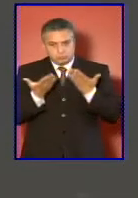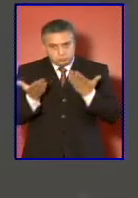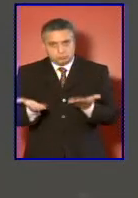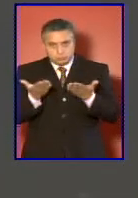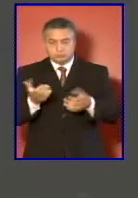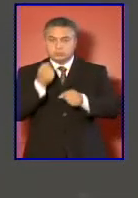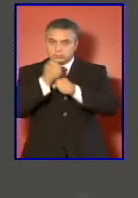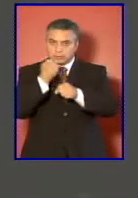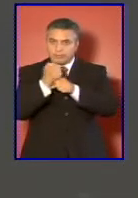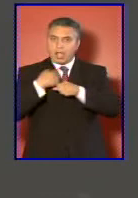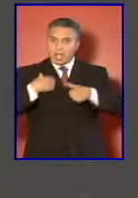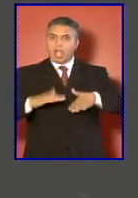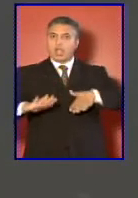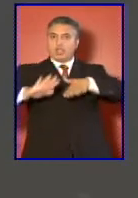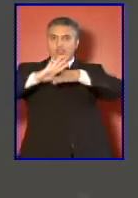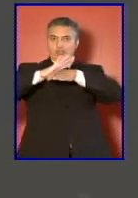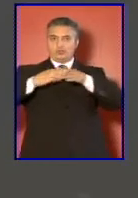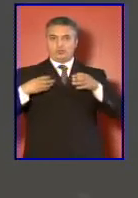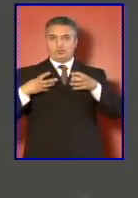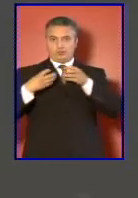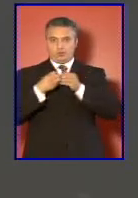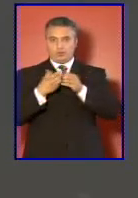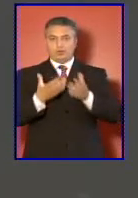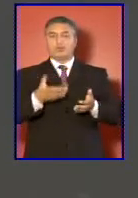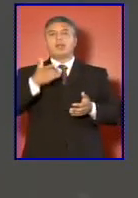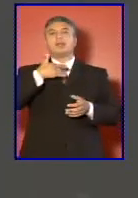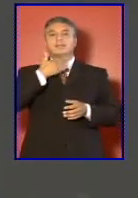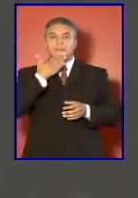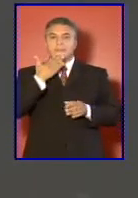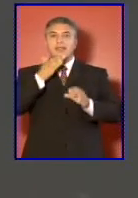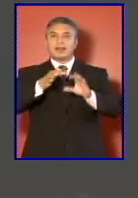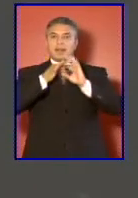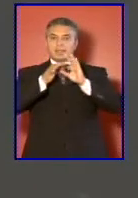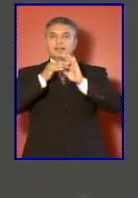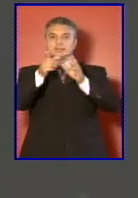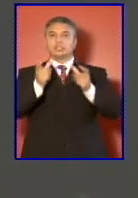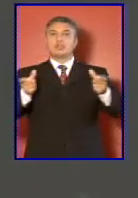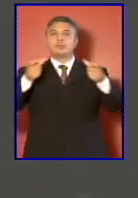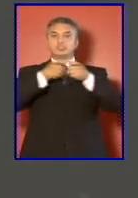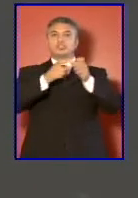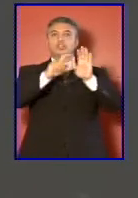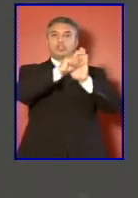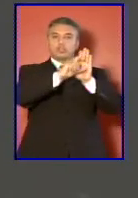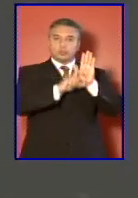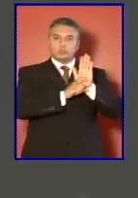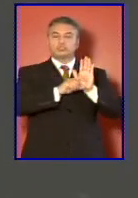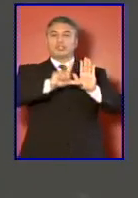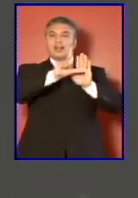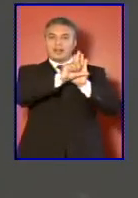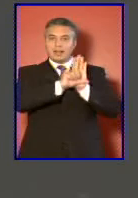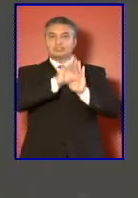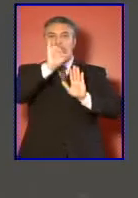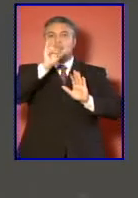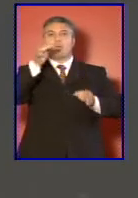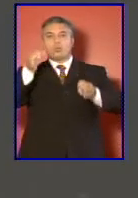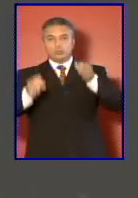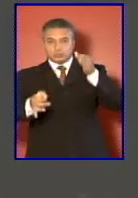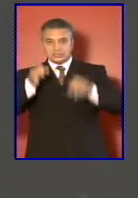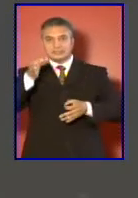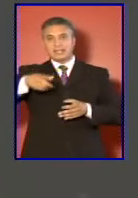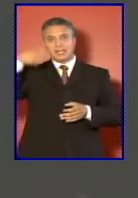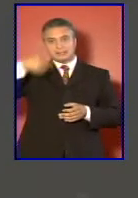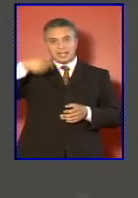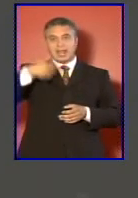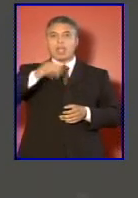trabajar en común agradecerle también a las comisiones de constitución legislación y justicia del